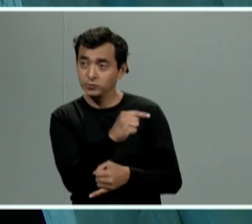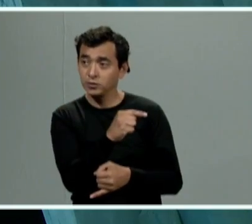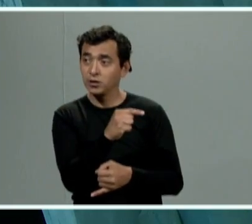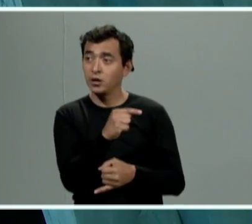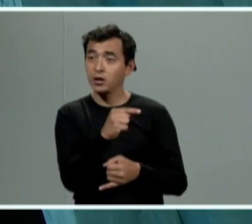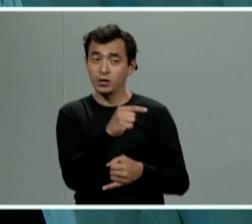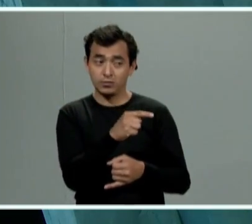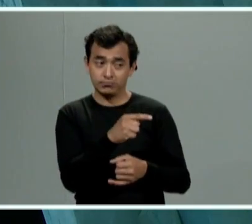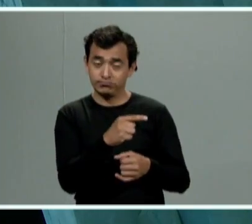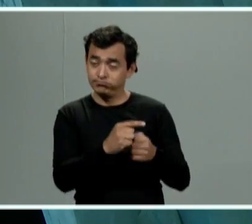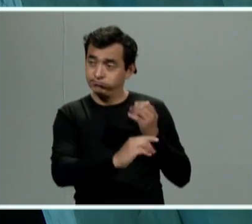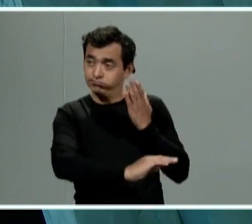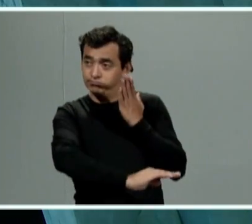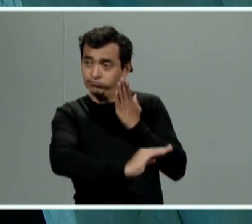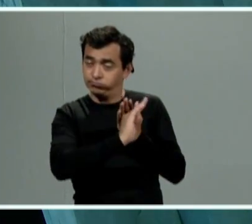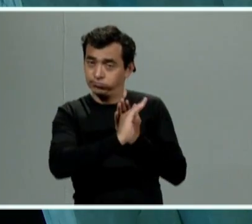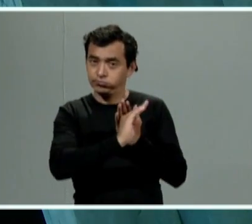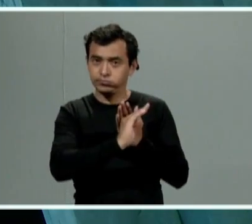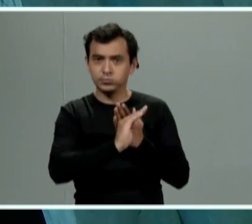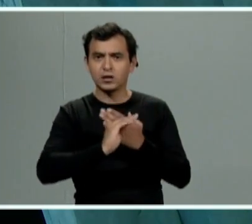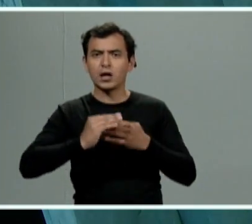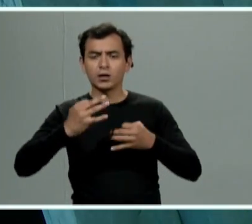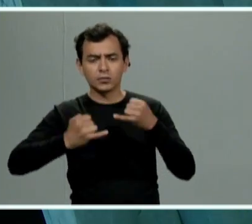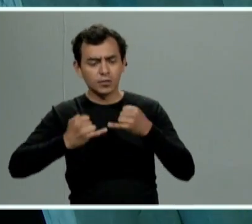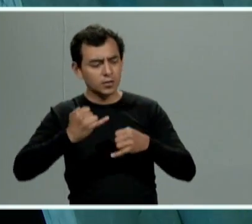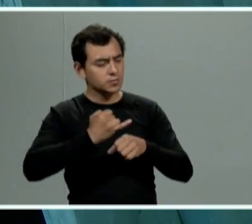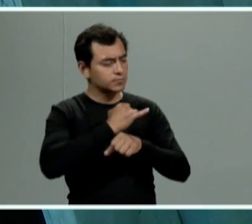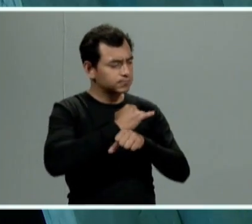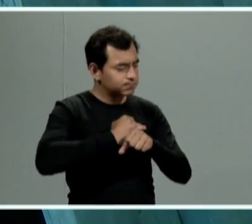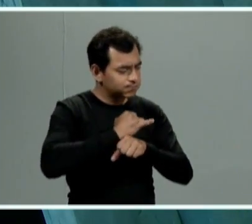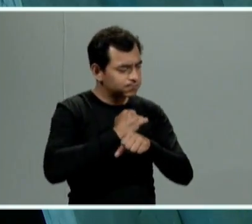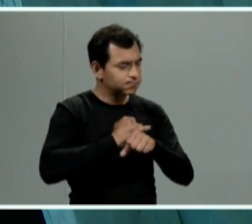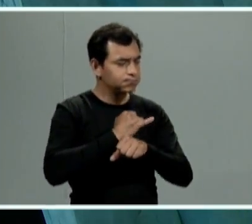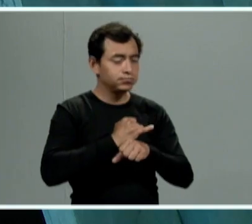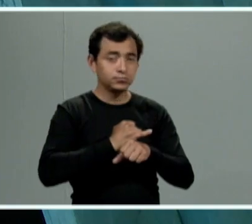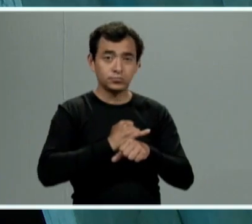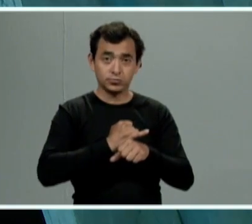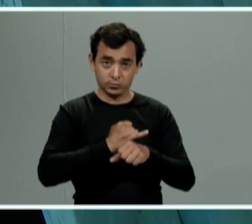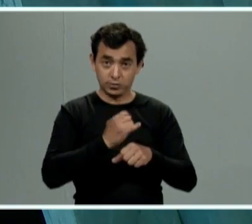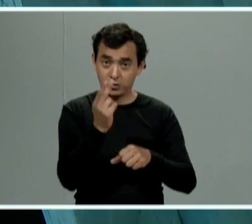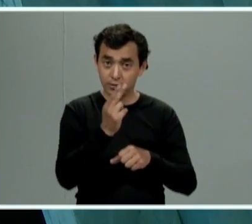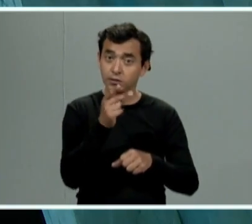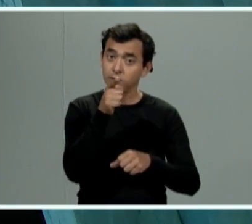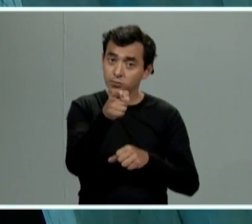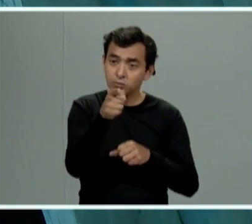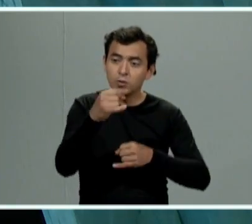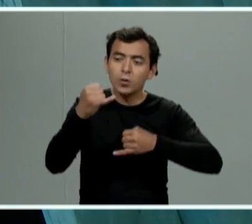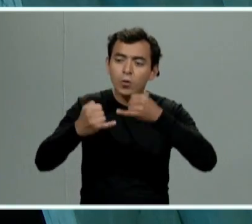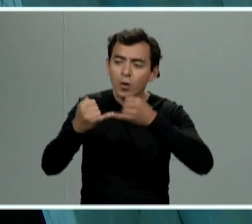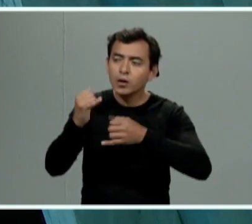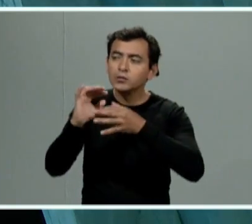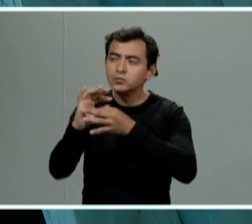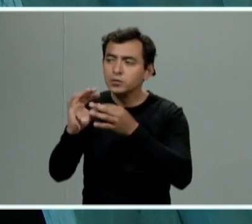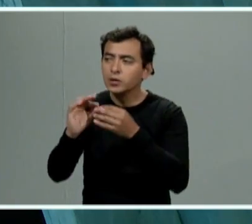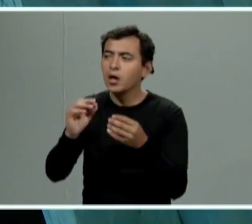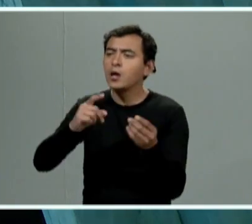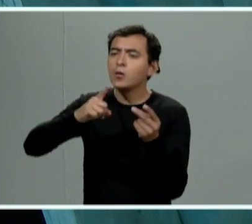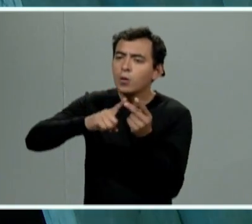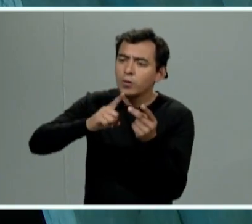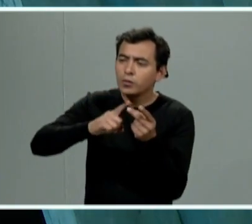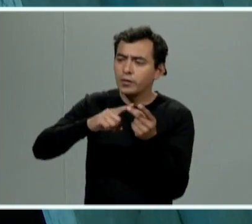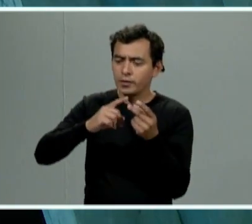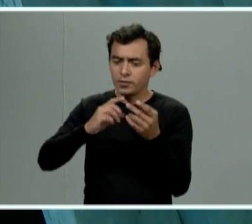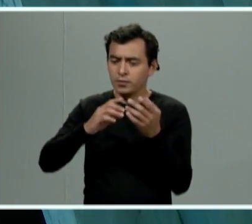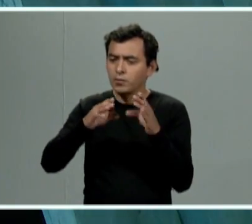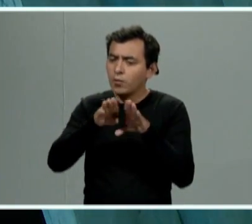investigado por la comisión de un hecho nosotros tenemos que establecerle al juez las circunstancias de tiempo modo y lugar y a veces